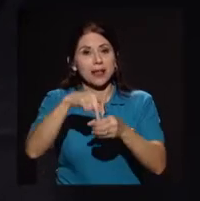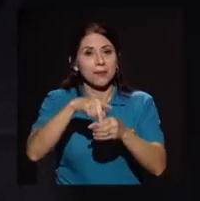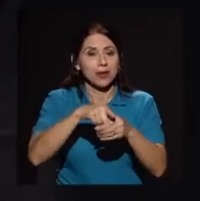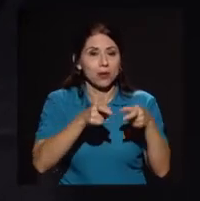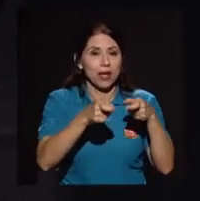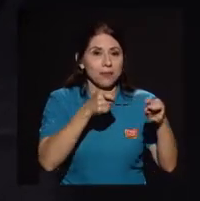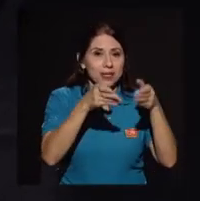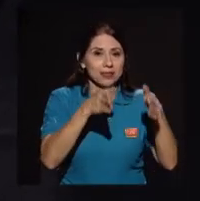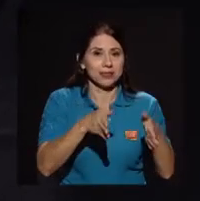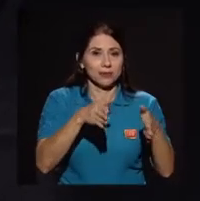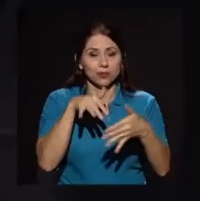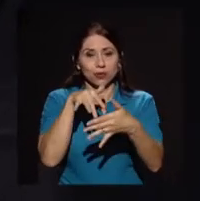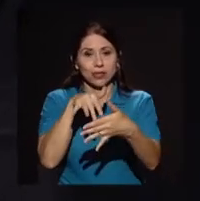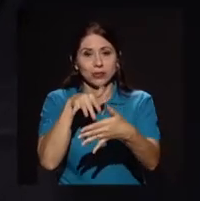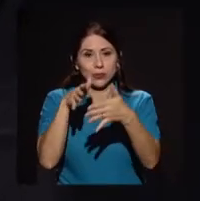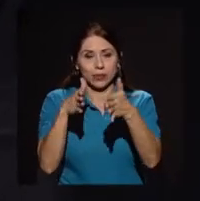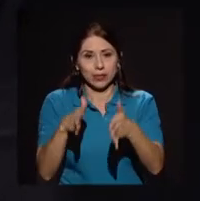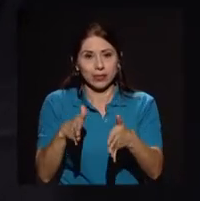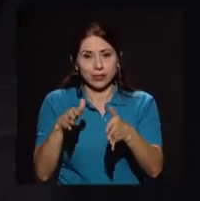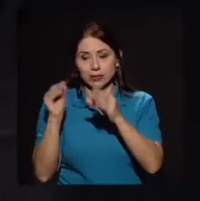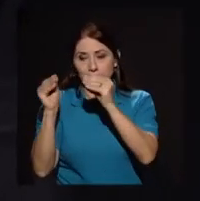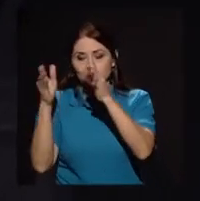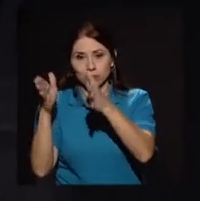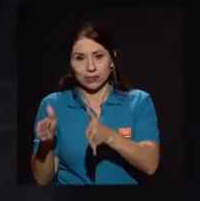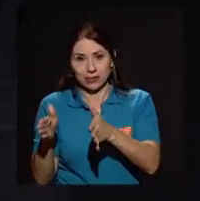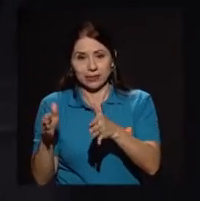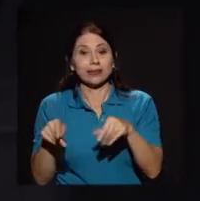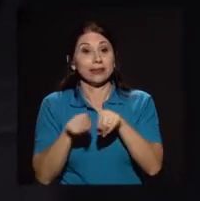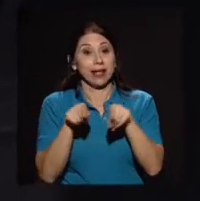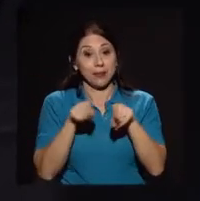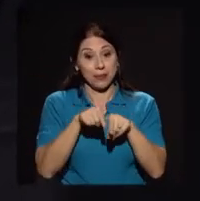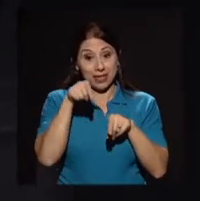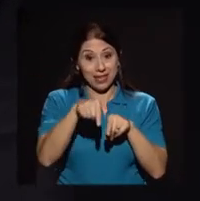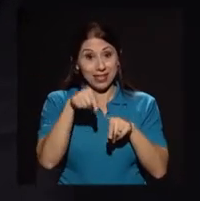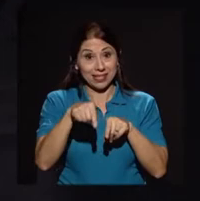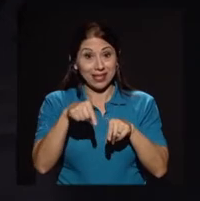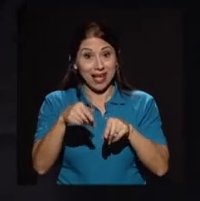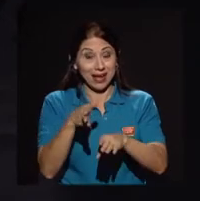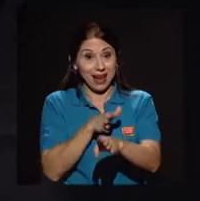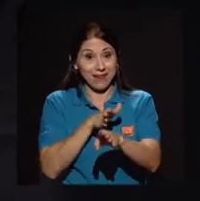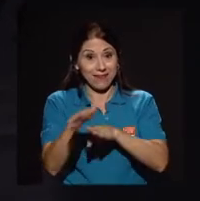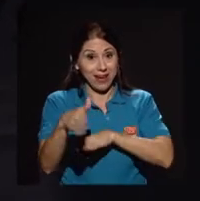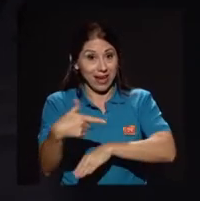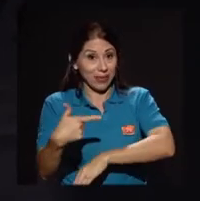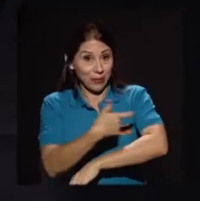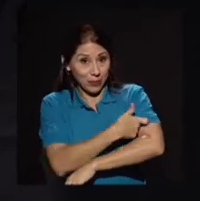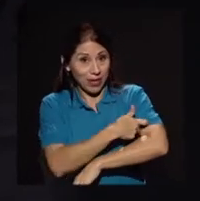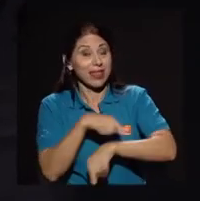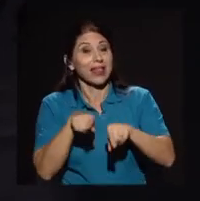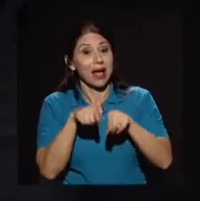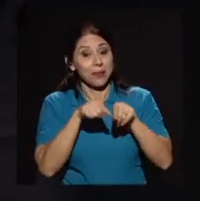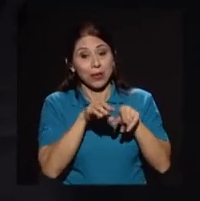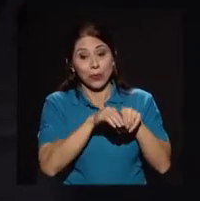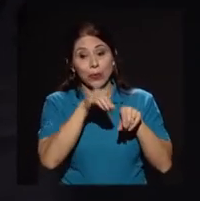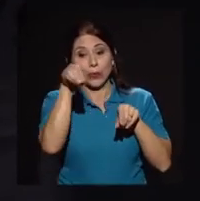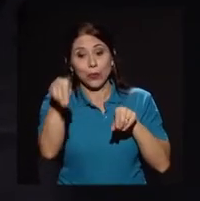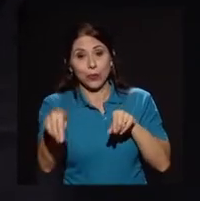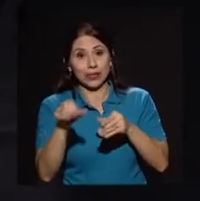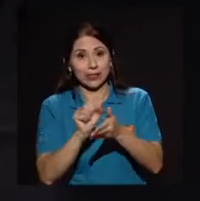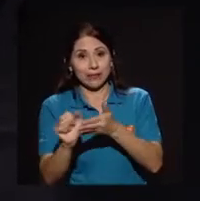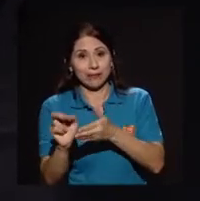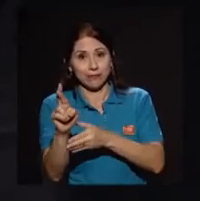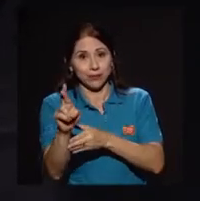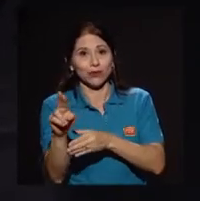docentes. Nosotros también tenemos la carrera desconcentrada en la sede de San Ramón, participaron estudiantes ahí de la carrera,